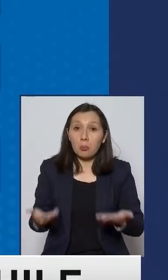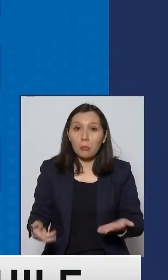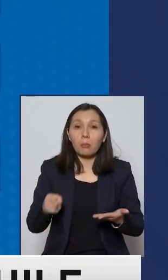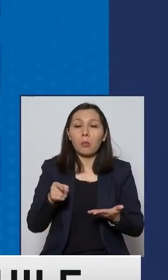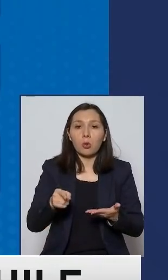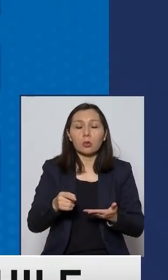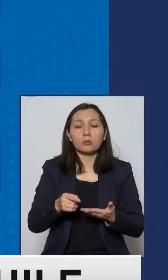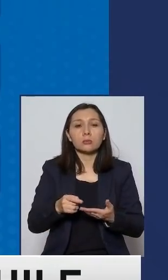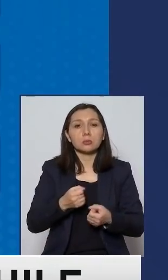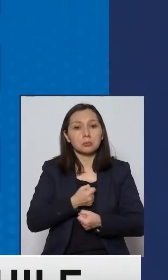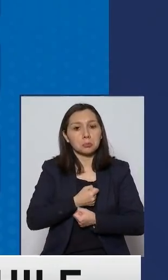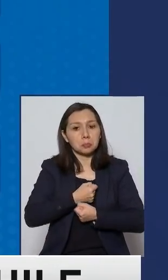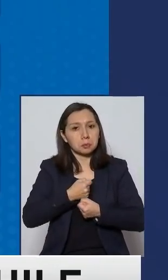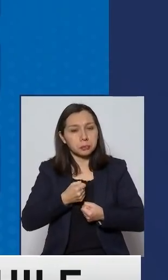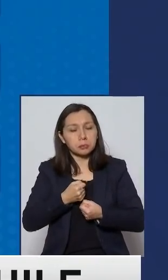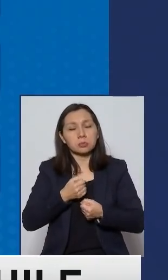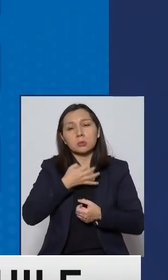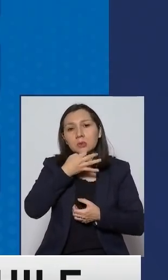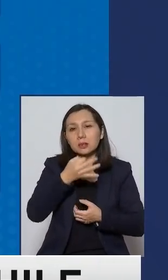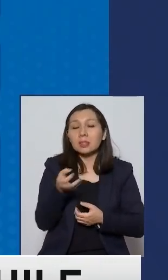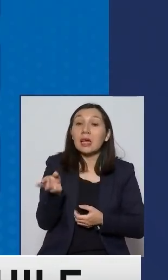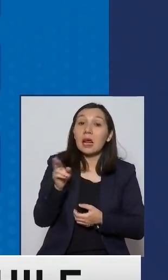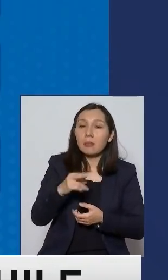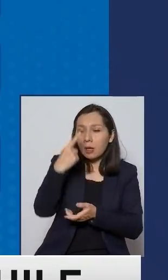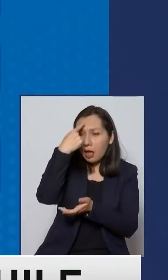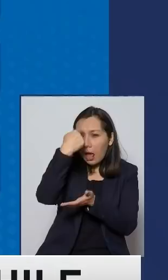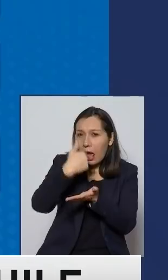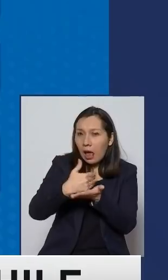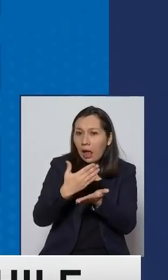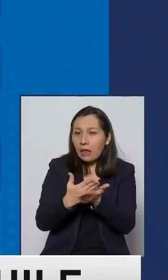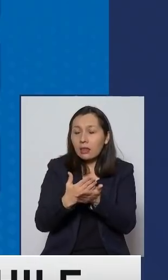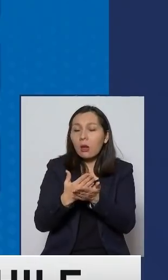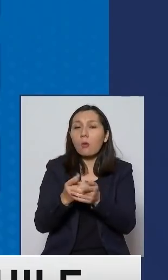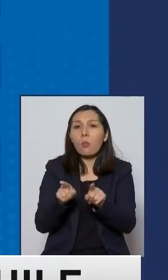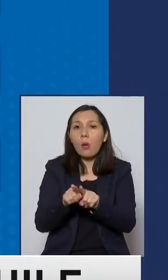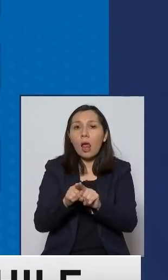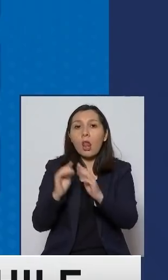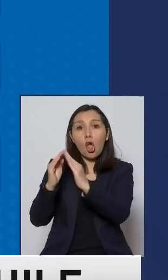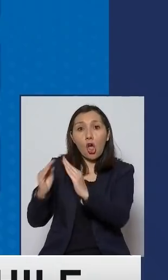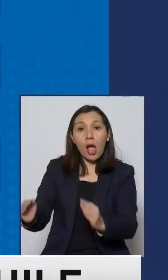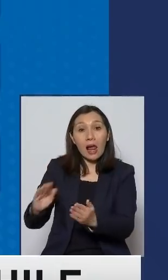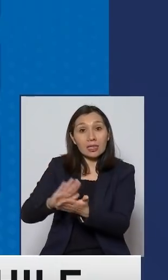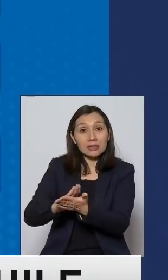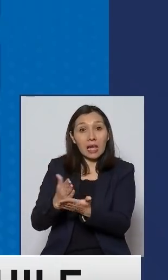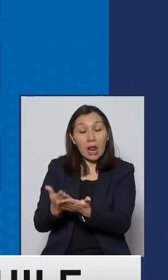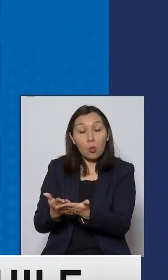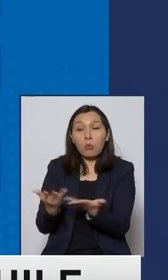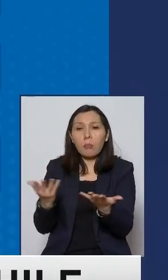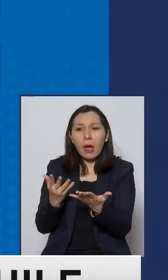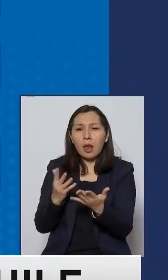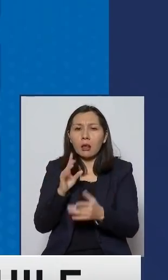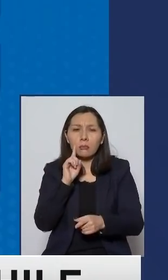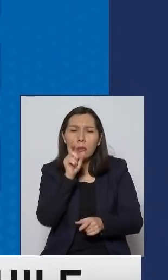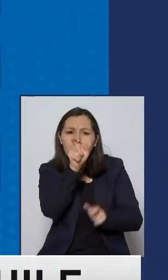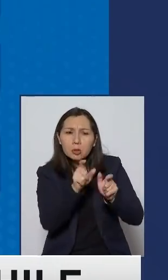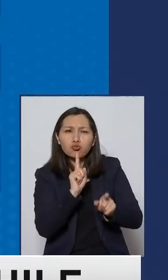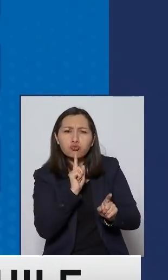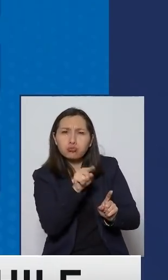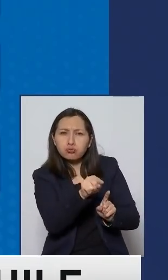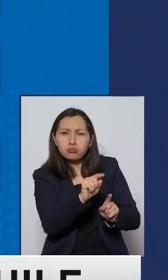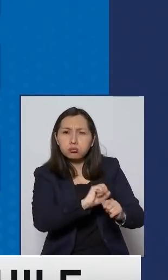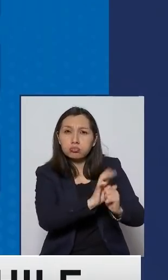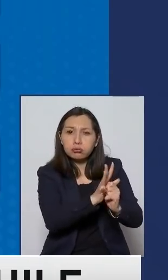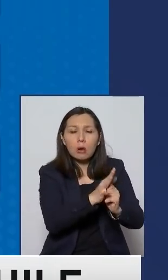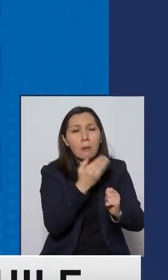¿no es cierto? que fortaleciendo insisto la estrategia de alerta sanitaria de residencia sanitaria para pesquisar casos y